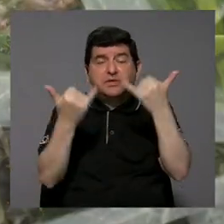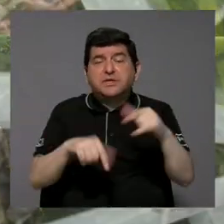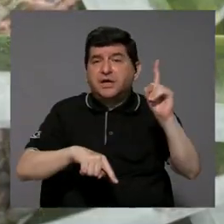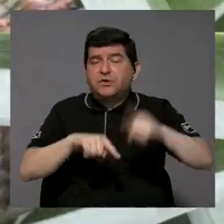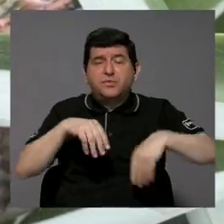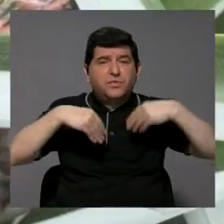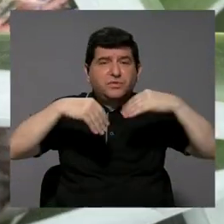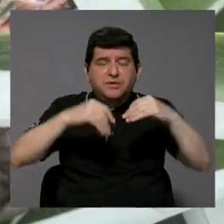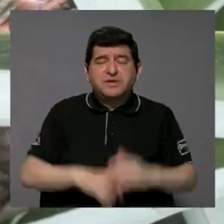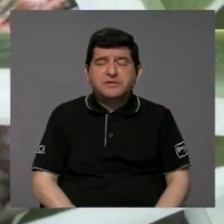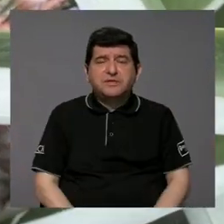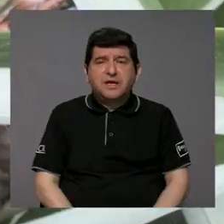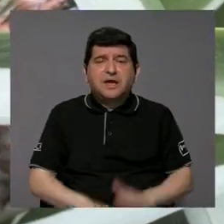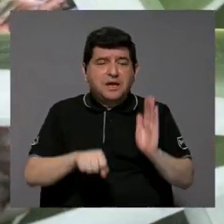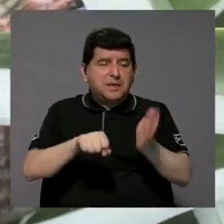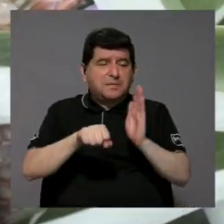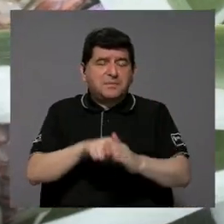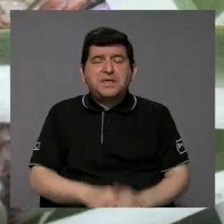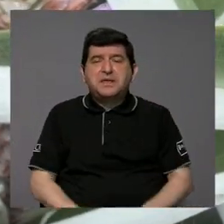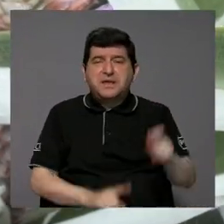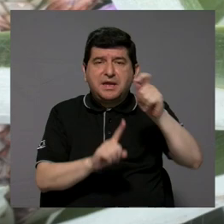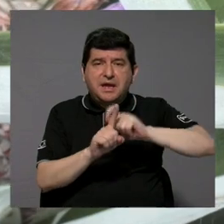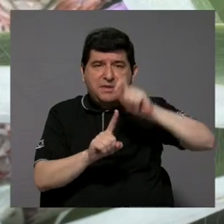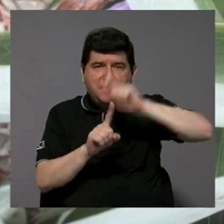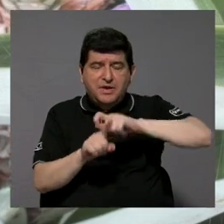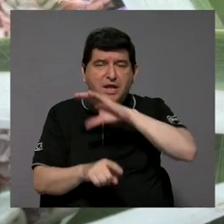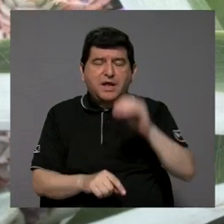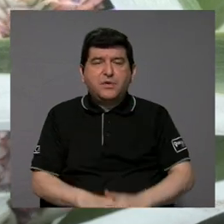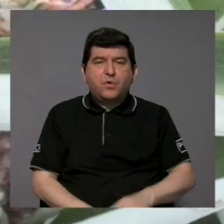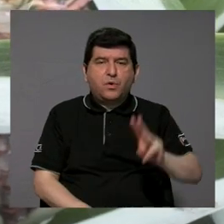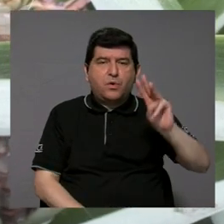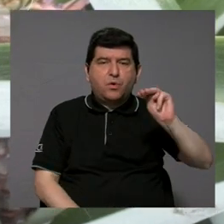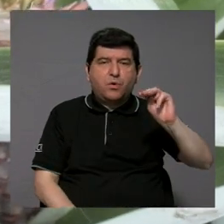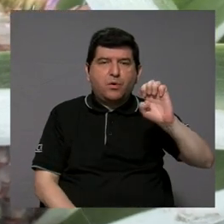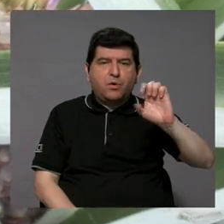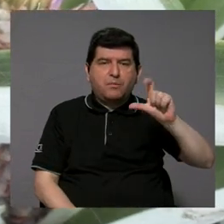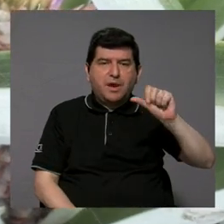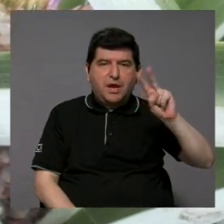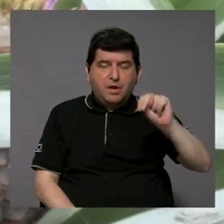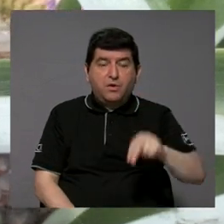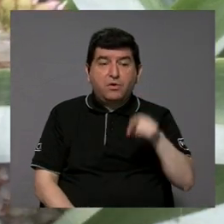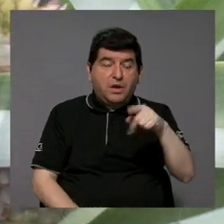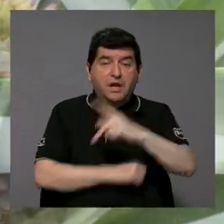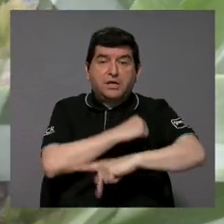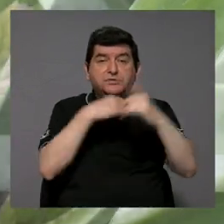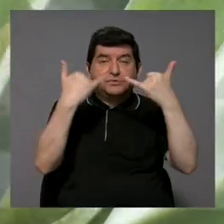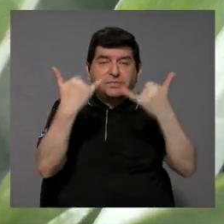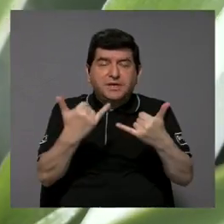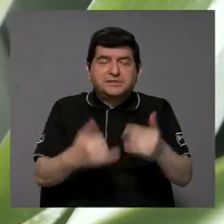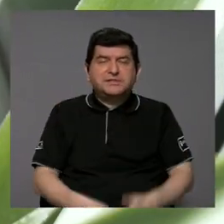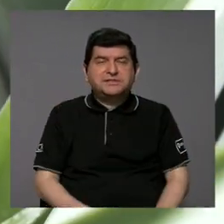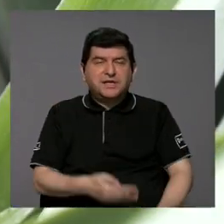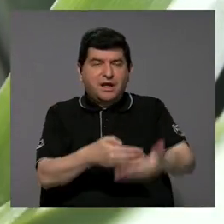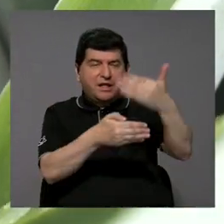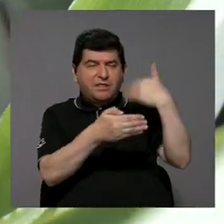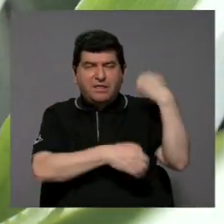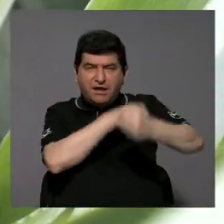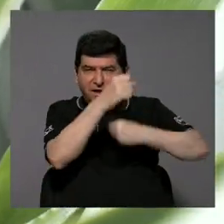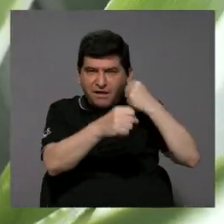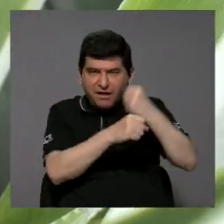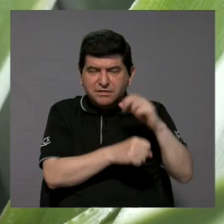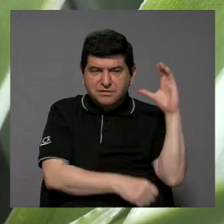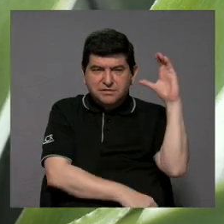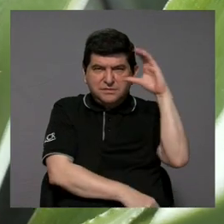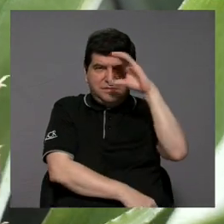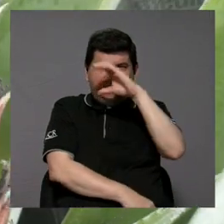vender ni piña, ni banano, ni melones a esos países que ya han visto desde hace muchos años, han visto